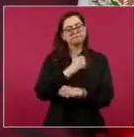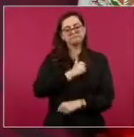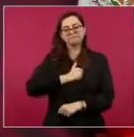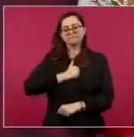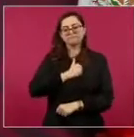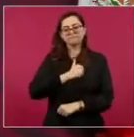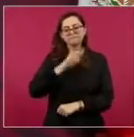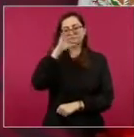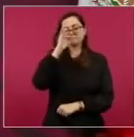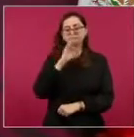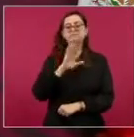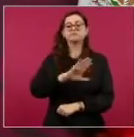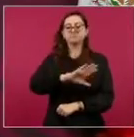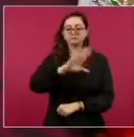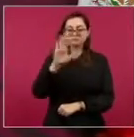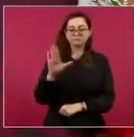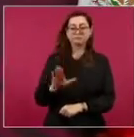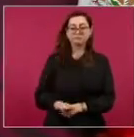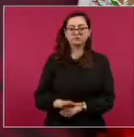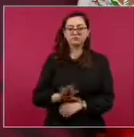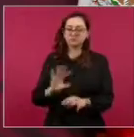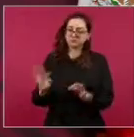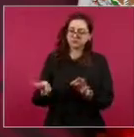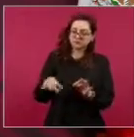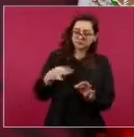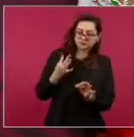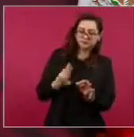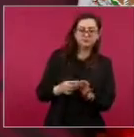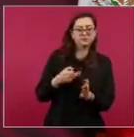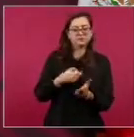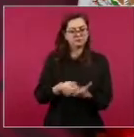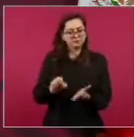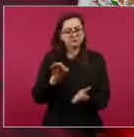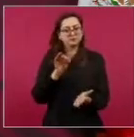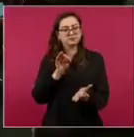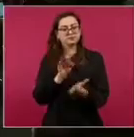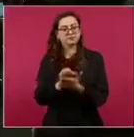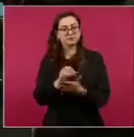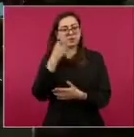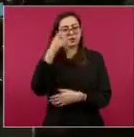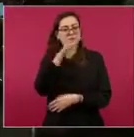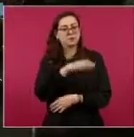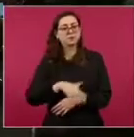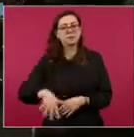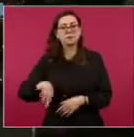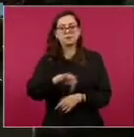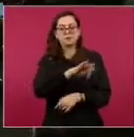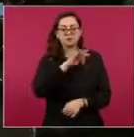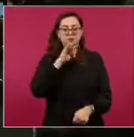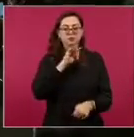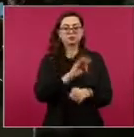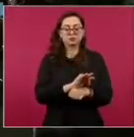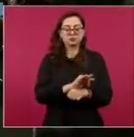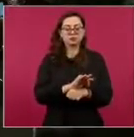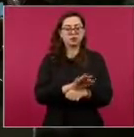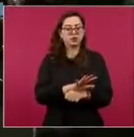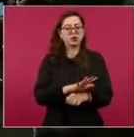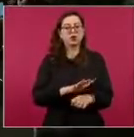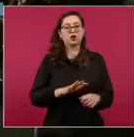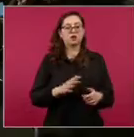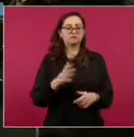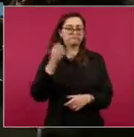en el cumplimiento de su deber, en aras de garantizar la seguridad de la ciudadanía y del pueblo